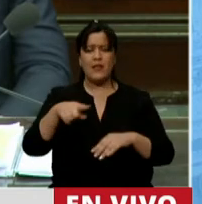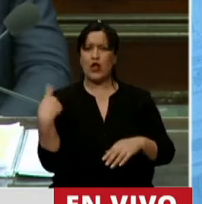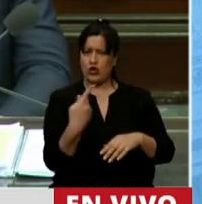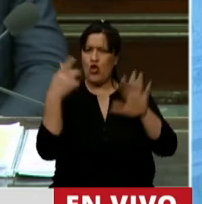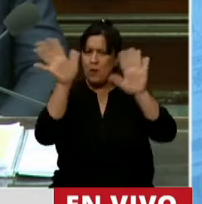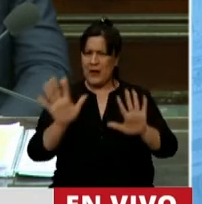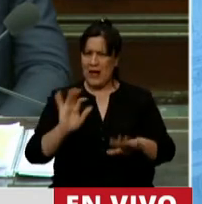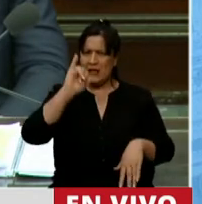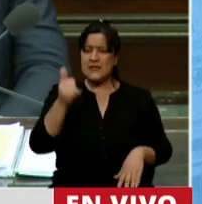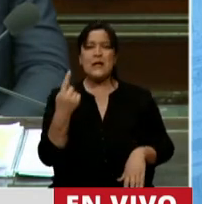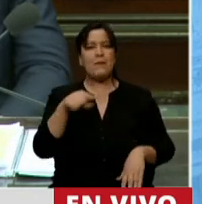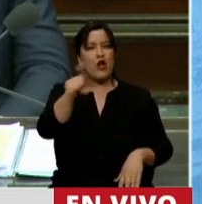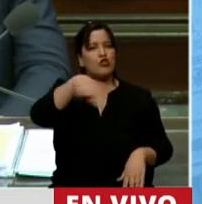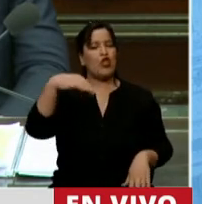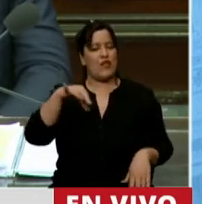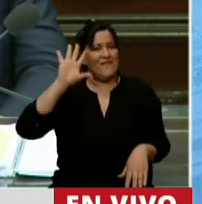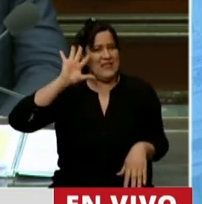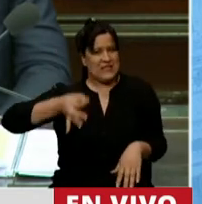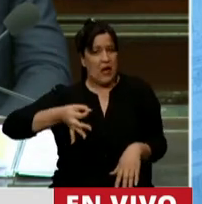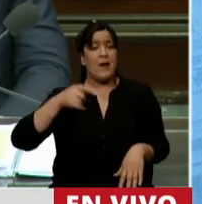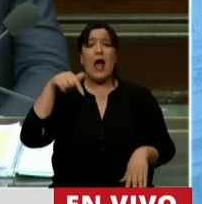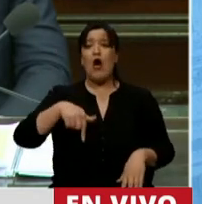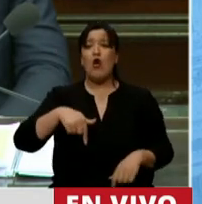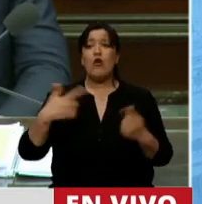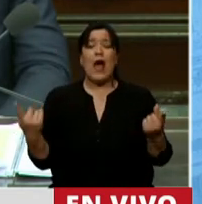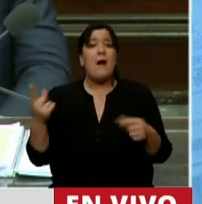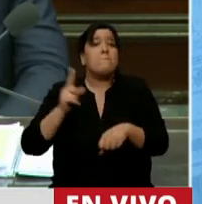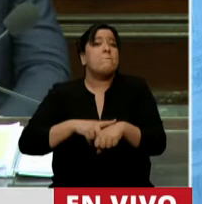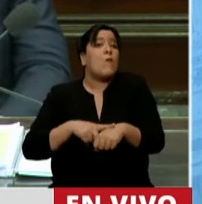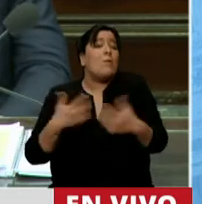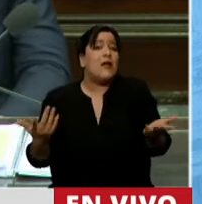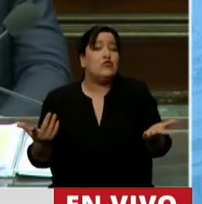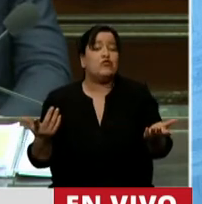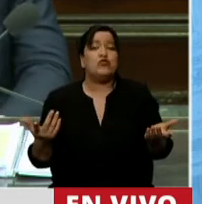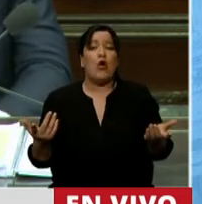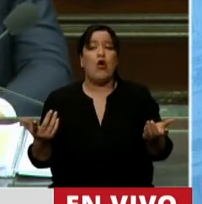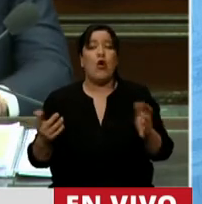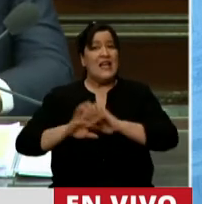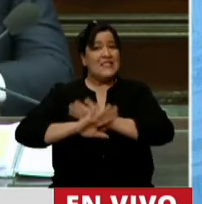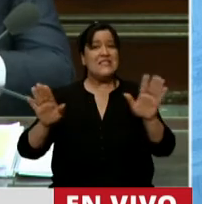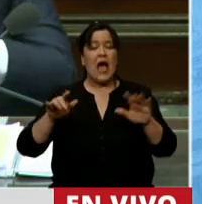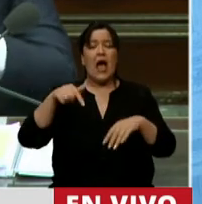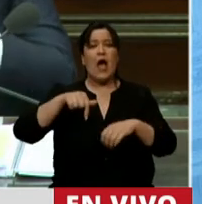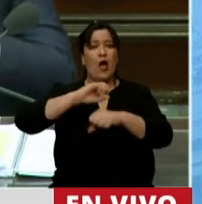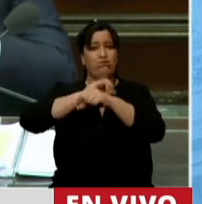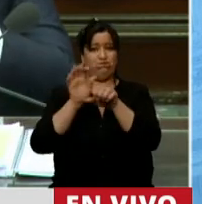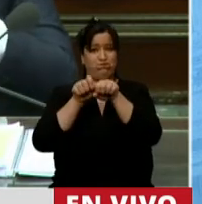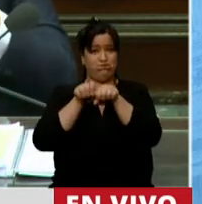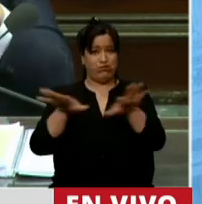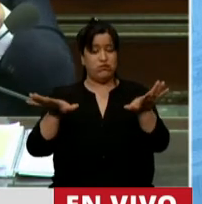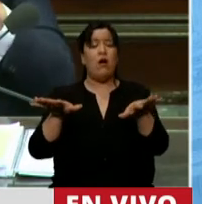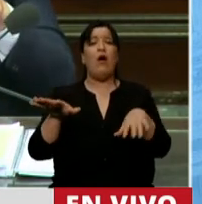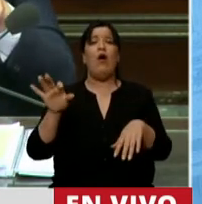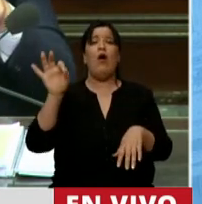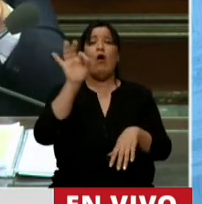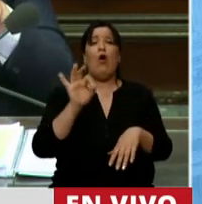tenemos que tener en cuenta que no sabemos si estamos realmente en la pandemia o